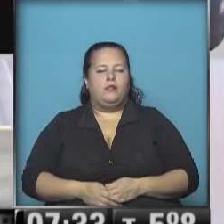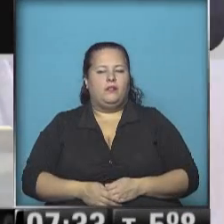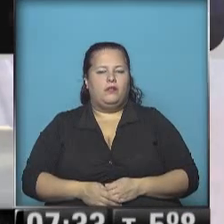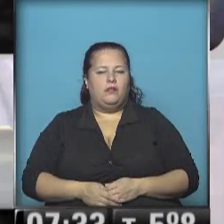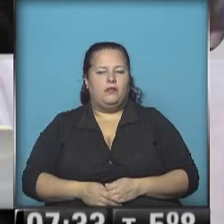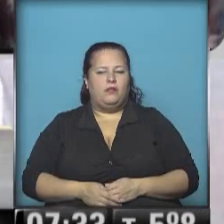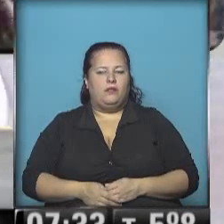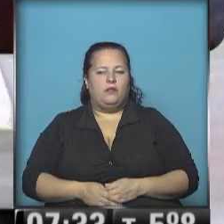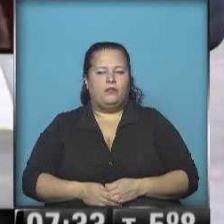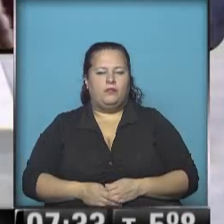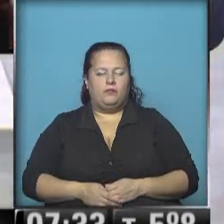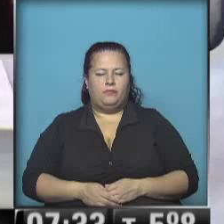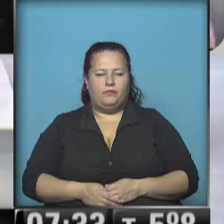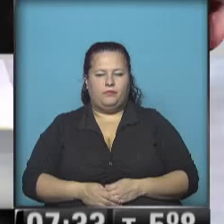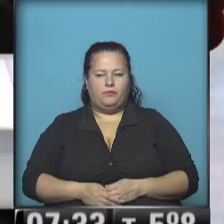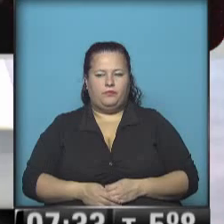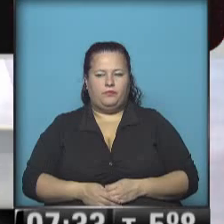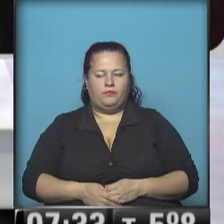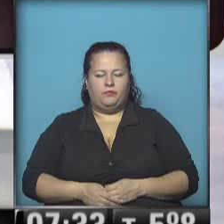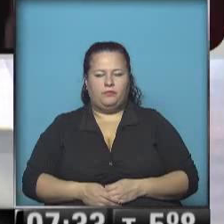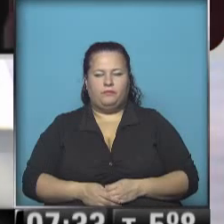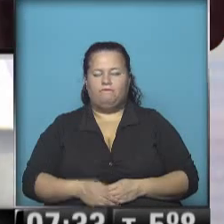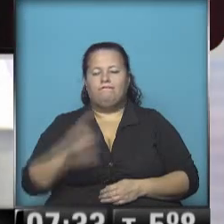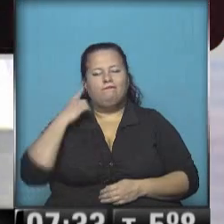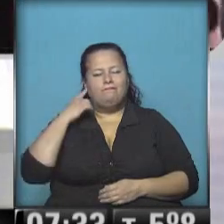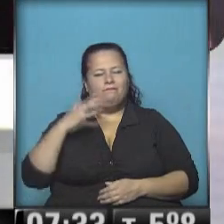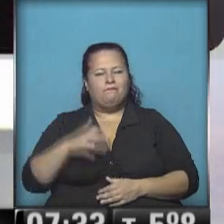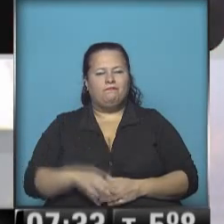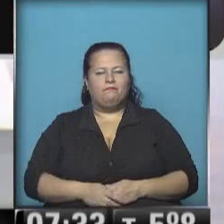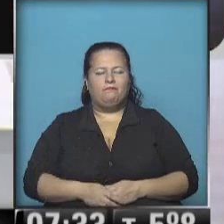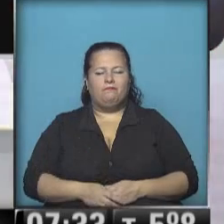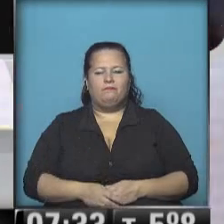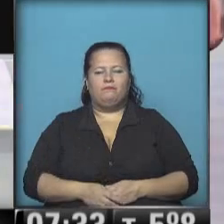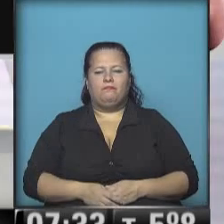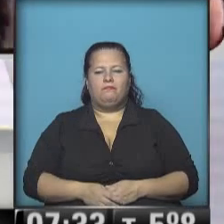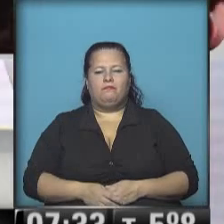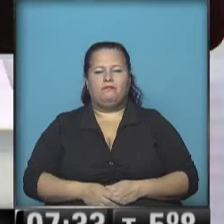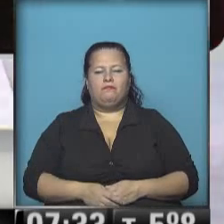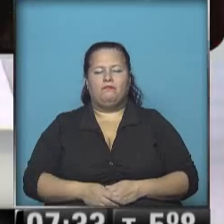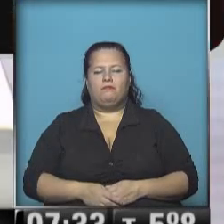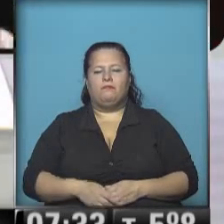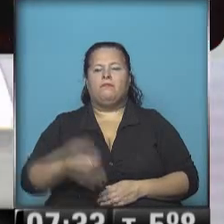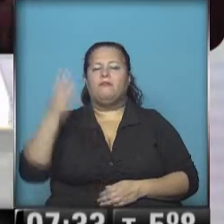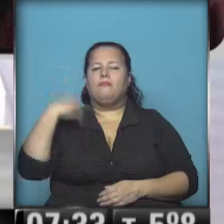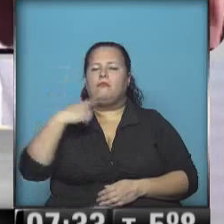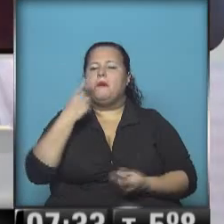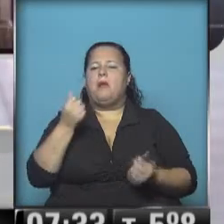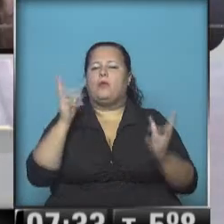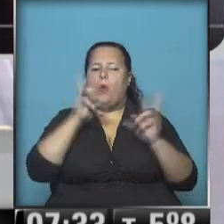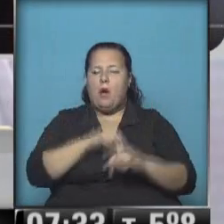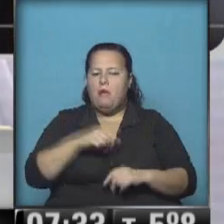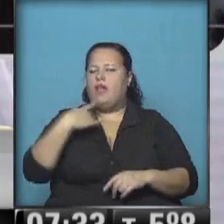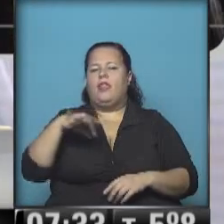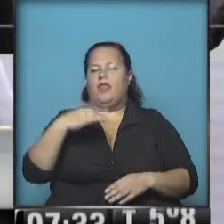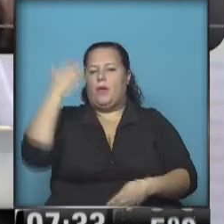El gobierno de Brunru, pero de 2.000 pesos. Bien, dicen que, bueno, que hoy ya no está más, que era eso lo que tenían, entonces por eso